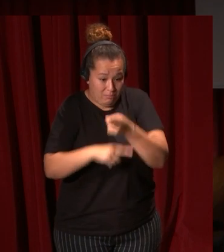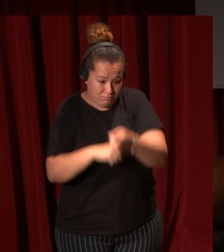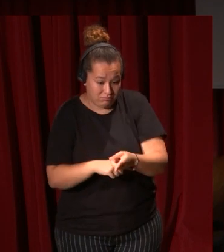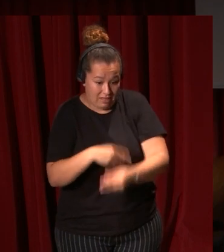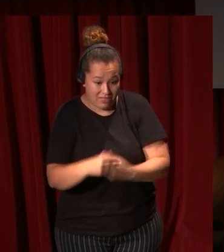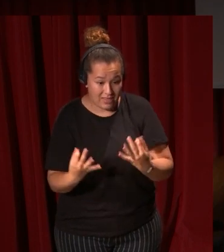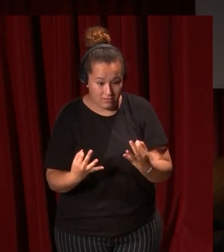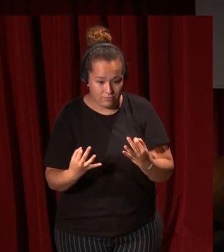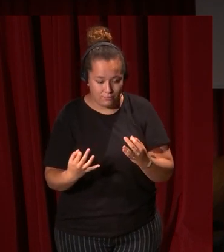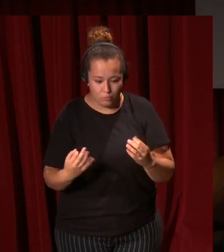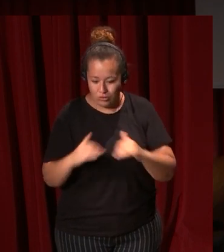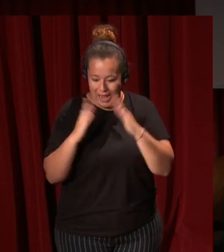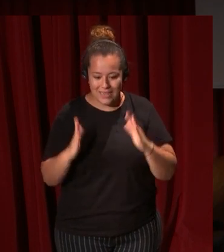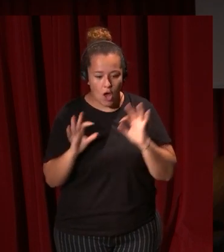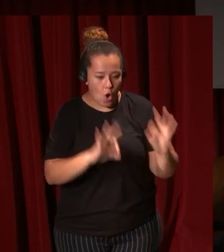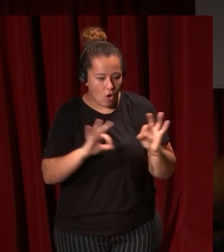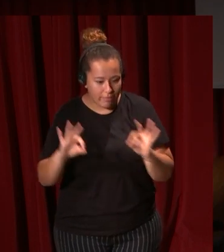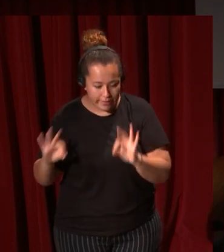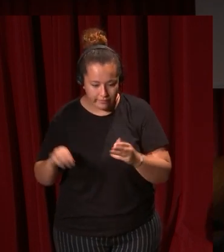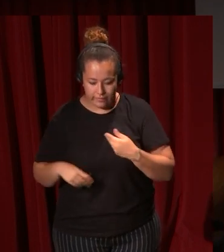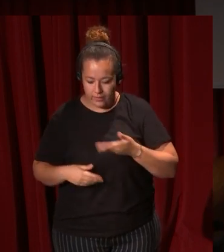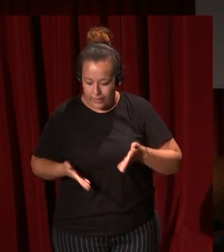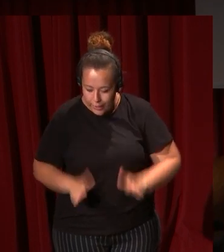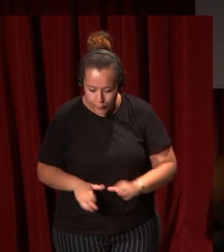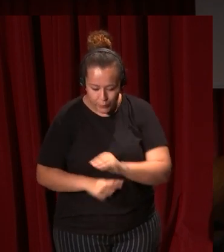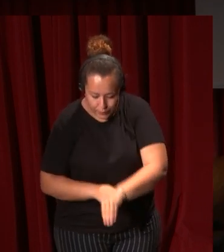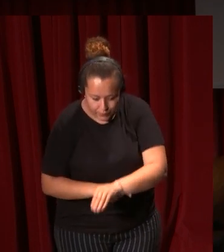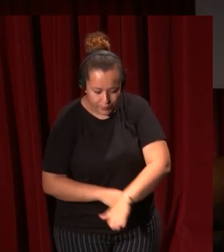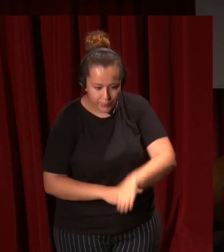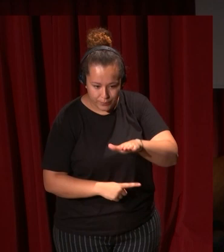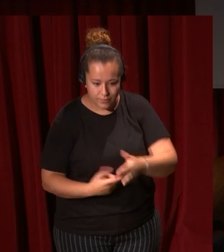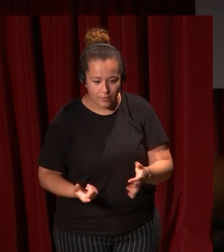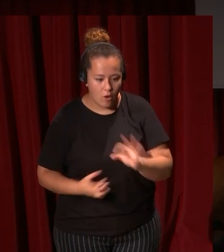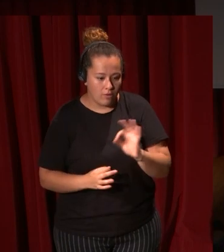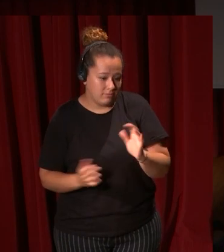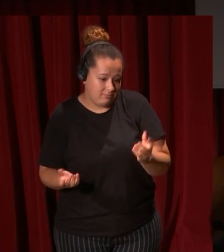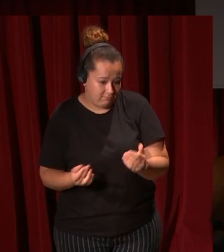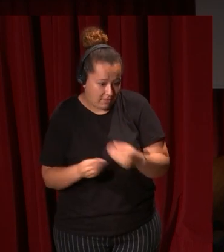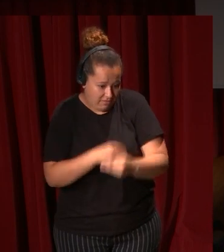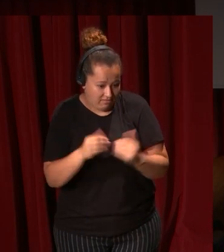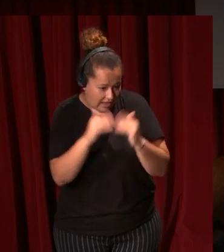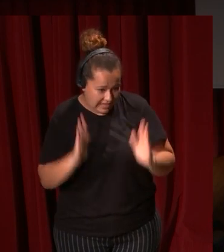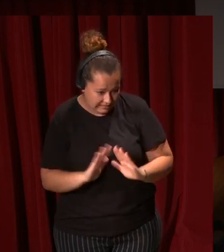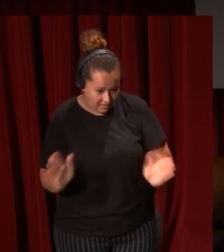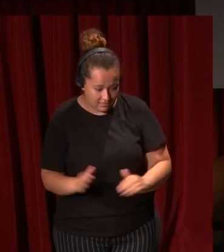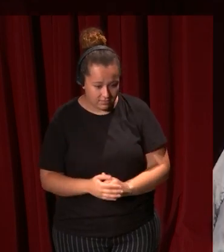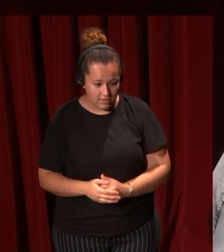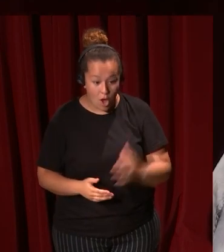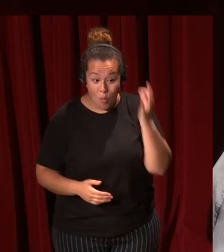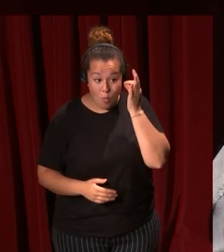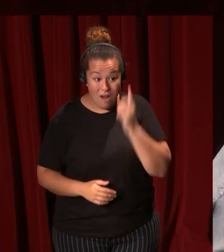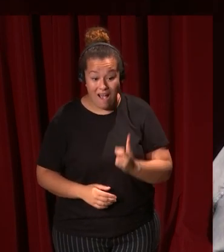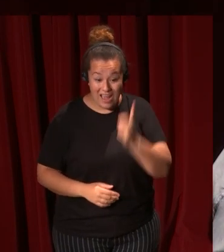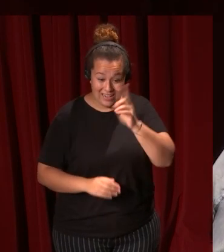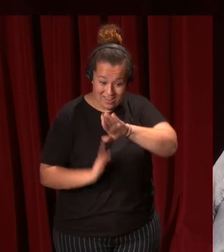ordenando la vida del hogar criando a los niños repartiendo virtud doméstica la mujer de arriba a la izquierda